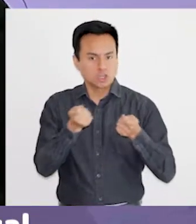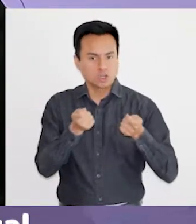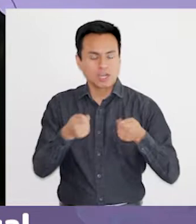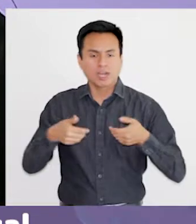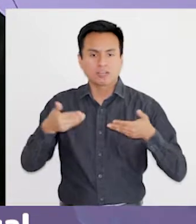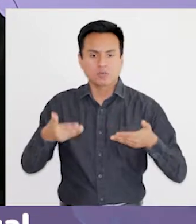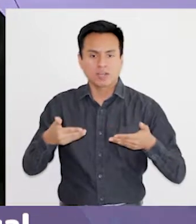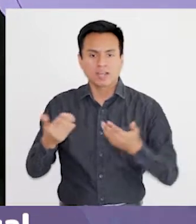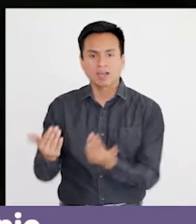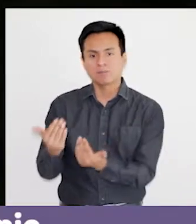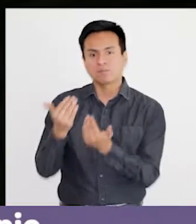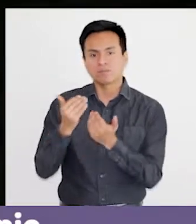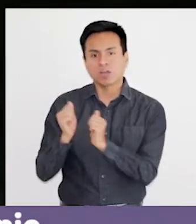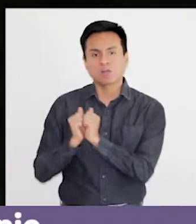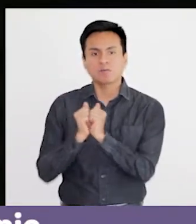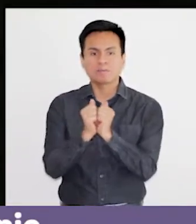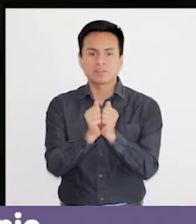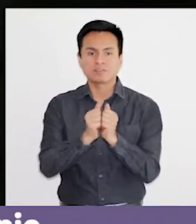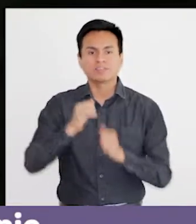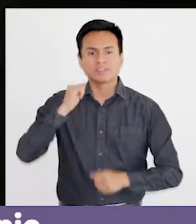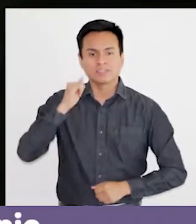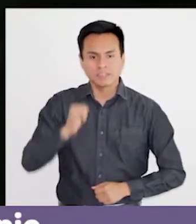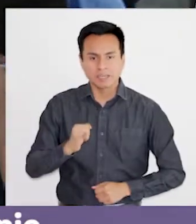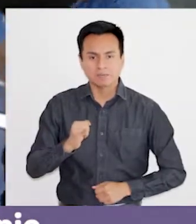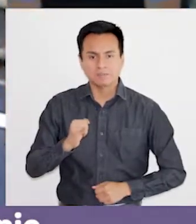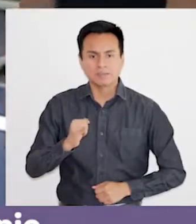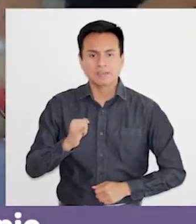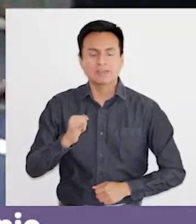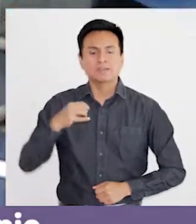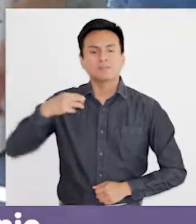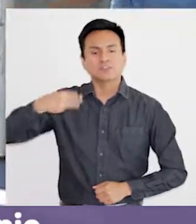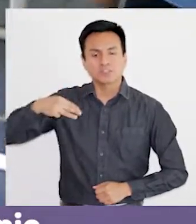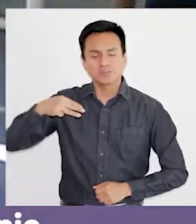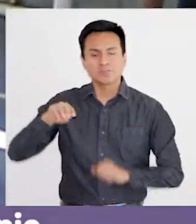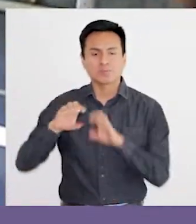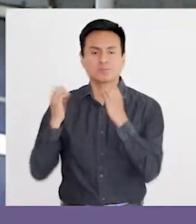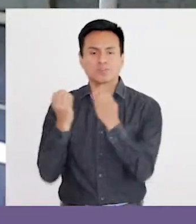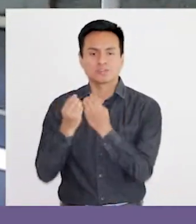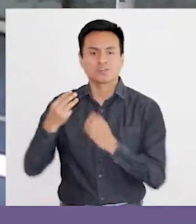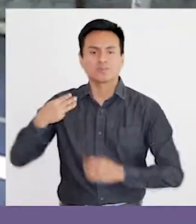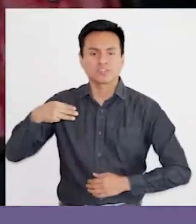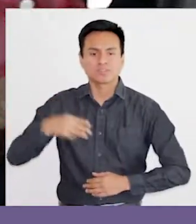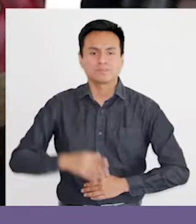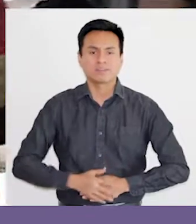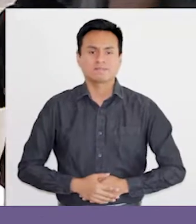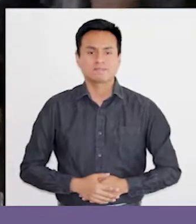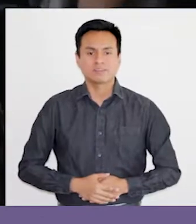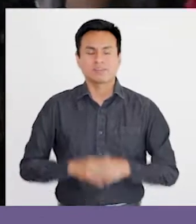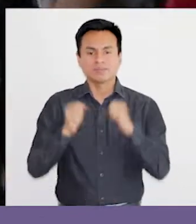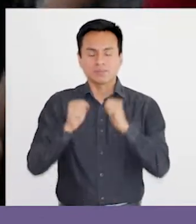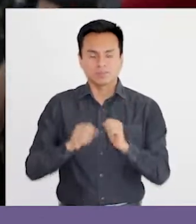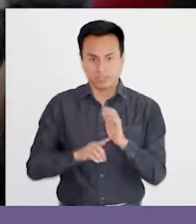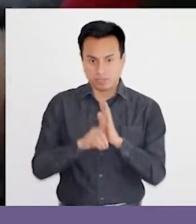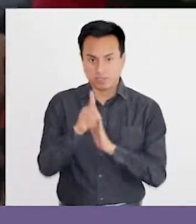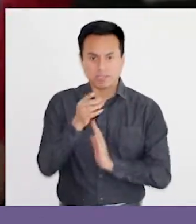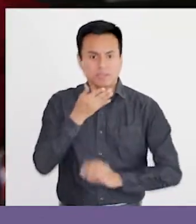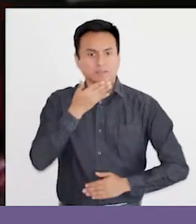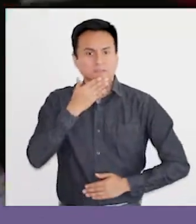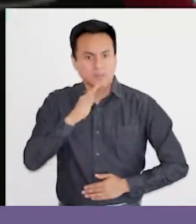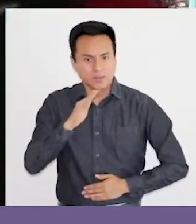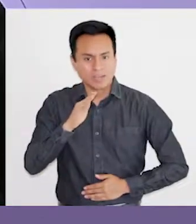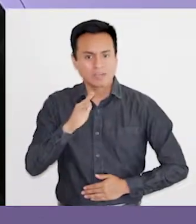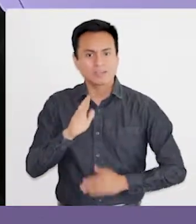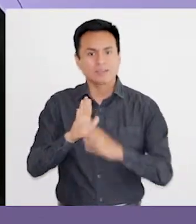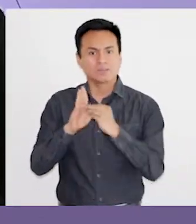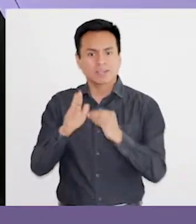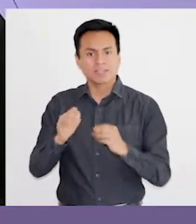gestión actual el apoyo y el acompañamiento siempre del municipio, de la corporación municipal, en poder desarrollar y